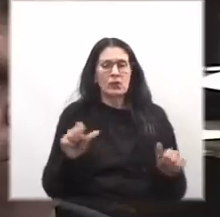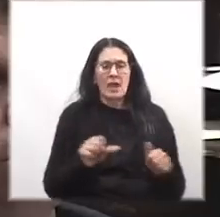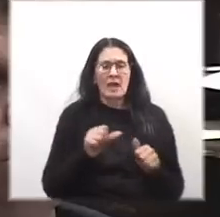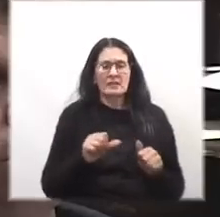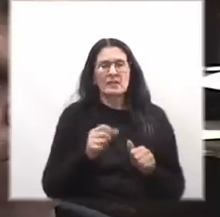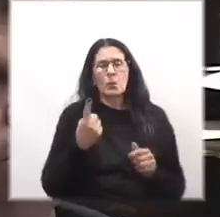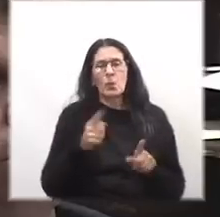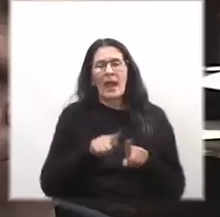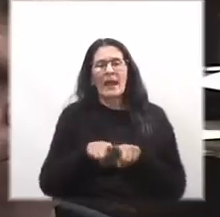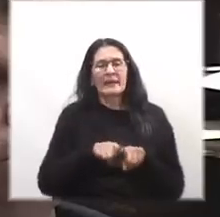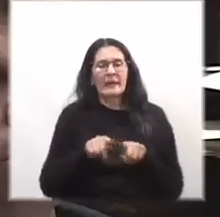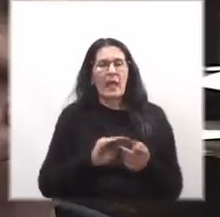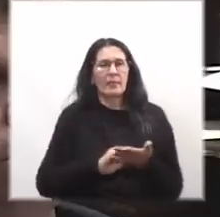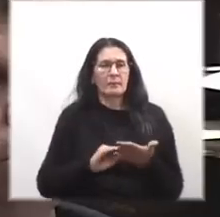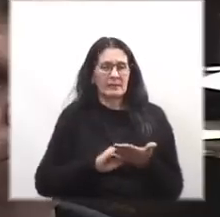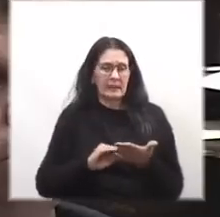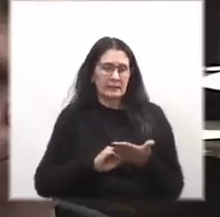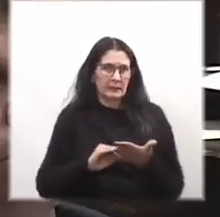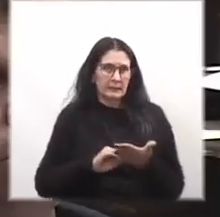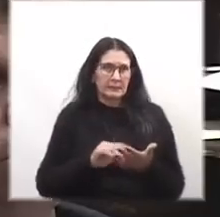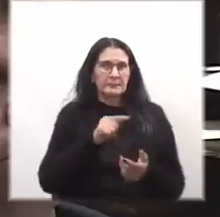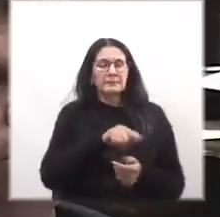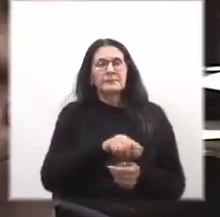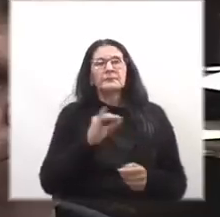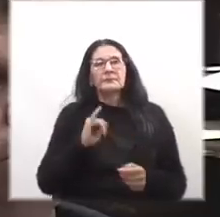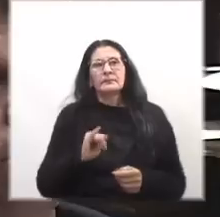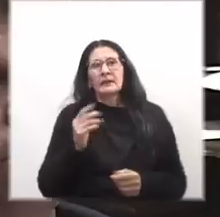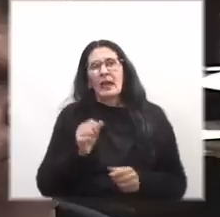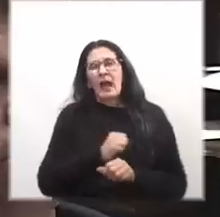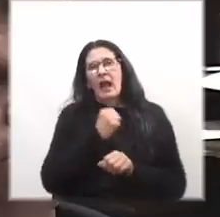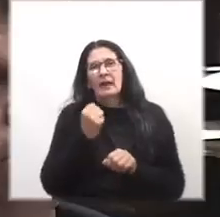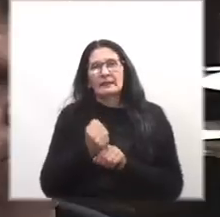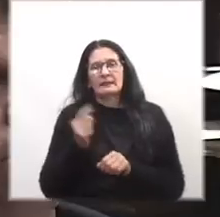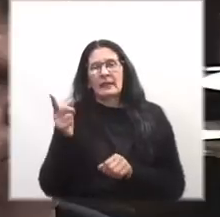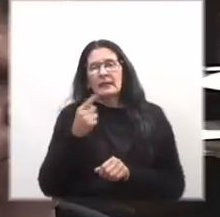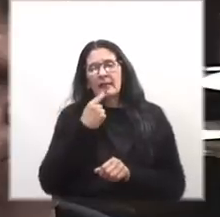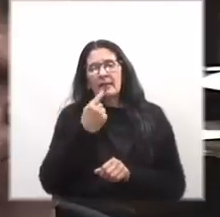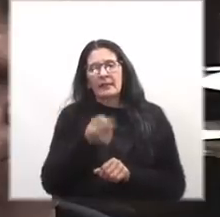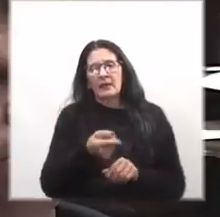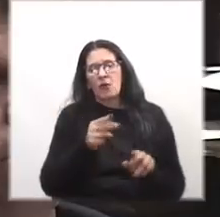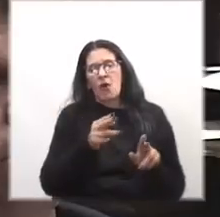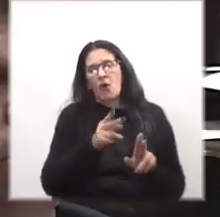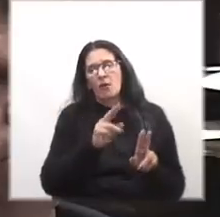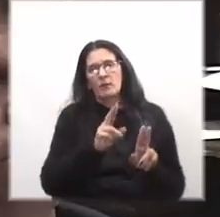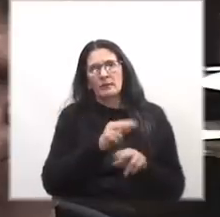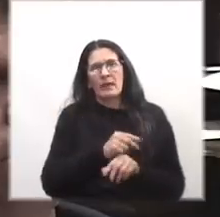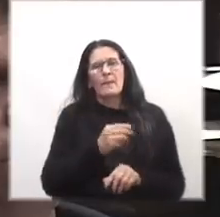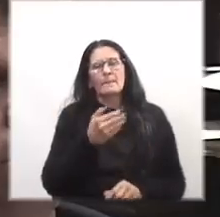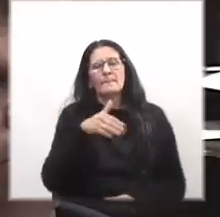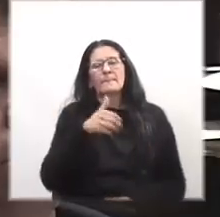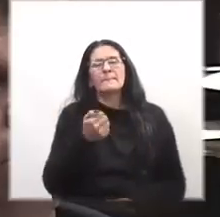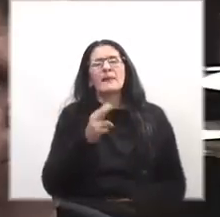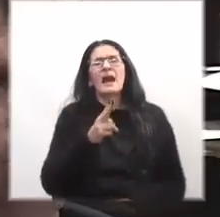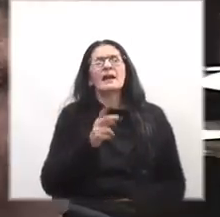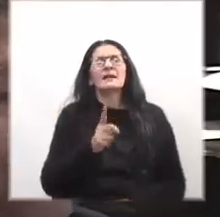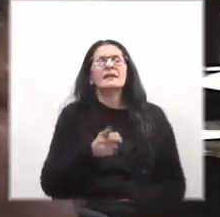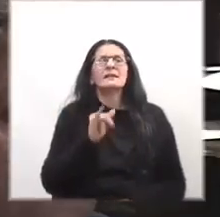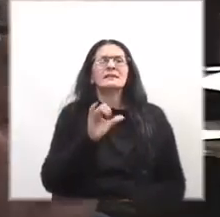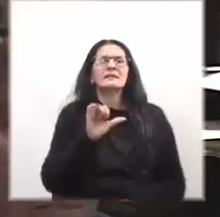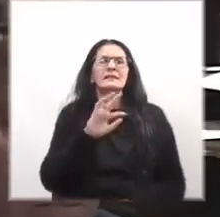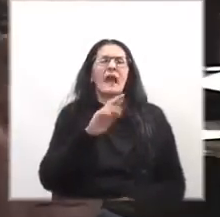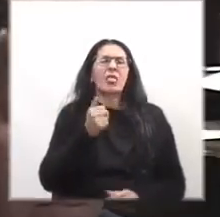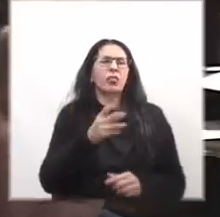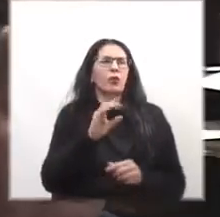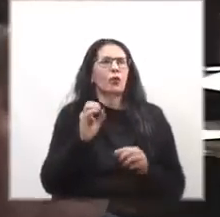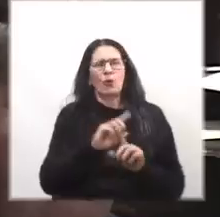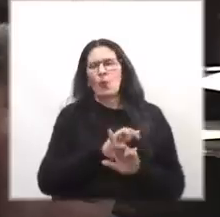administrativa y que eran magistrados hasta que el compañero Díaz le liquidó la magistratura. Por eso el nombre de magistrado fiscal ya no se lo deben decir